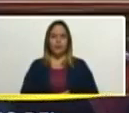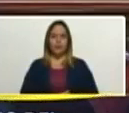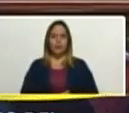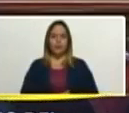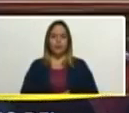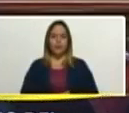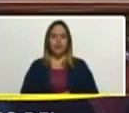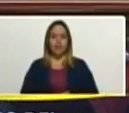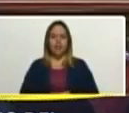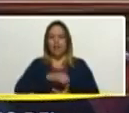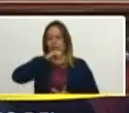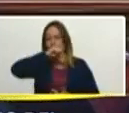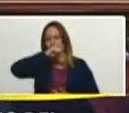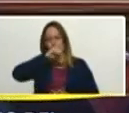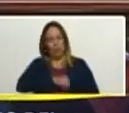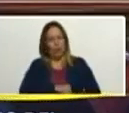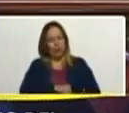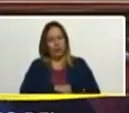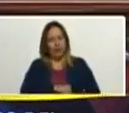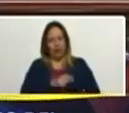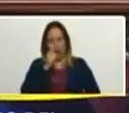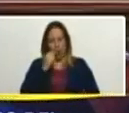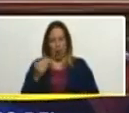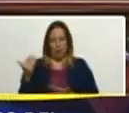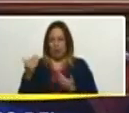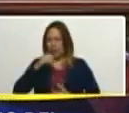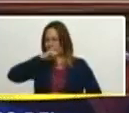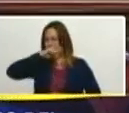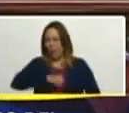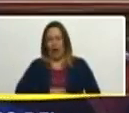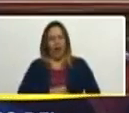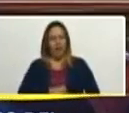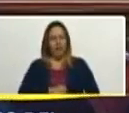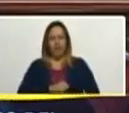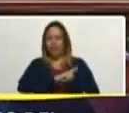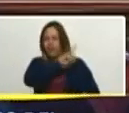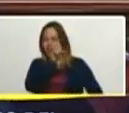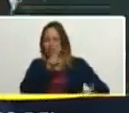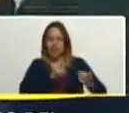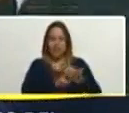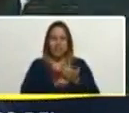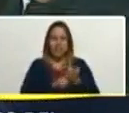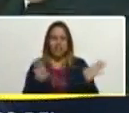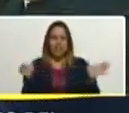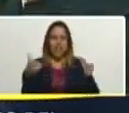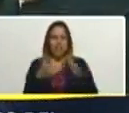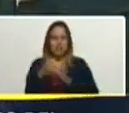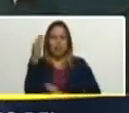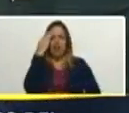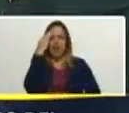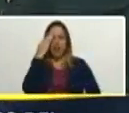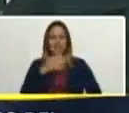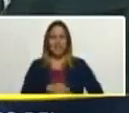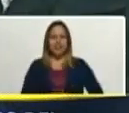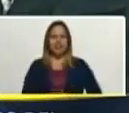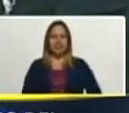fanático a rabiar de los navegantes y el Magallanes,